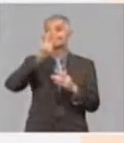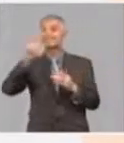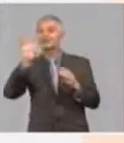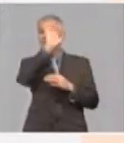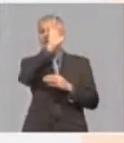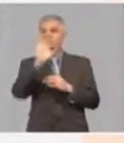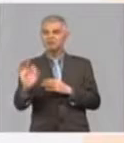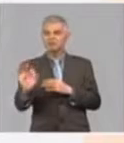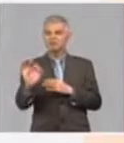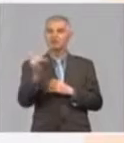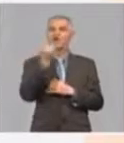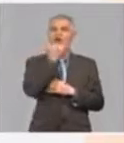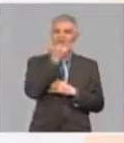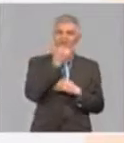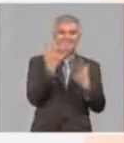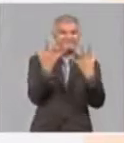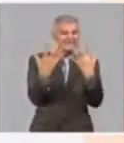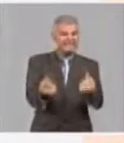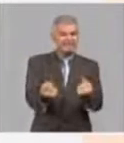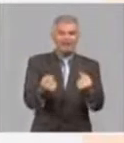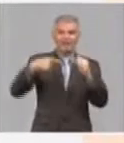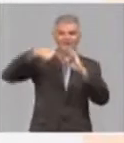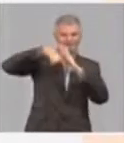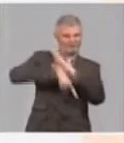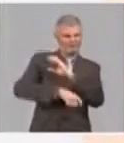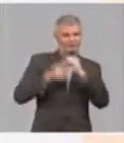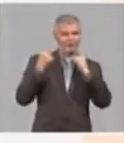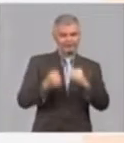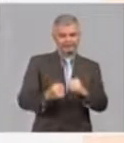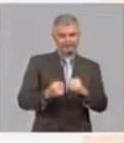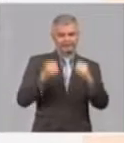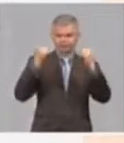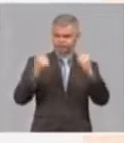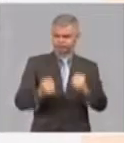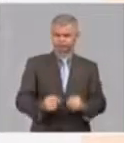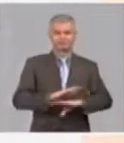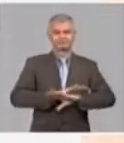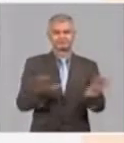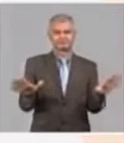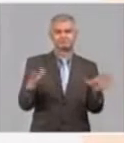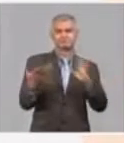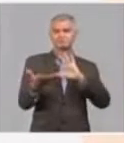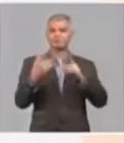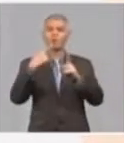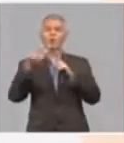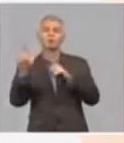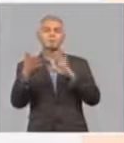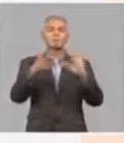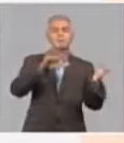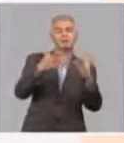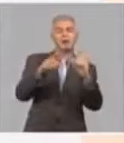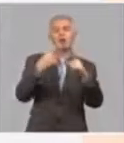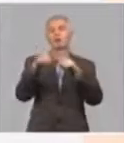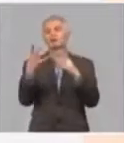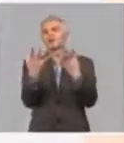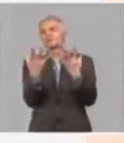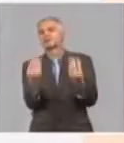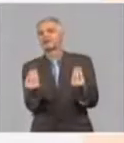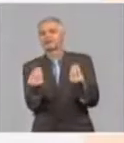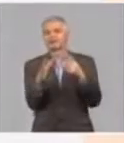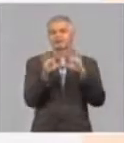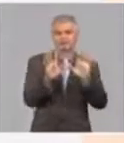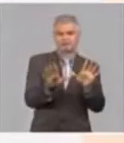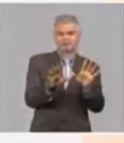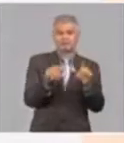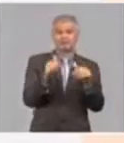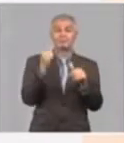sequía severa a extrema, un 41% moderada y un 24% débil. Entre más intensa es más